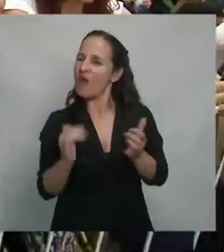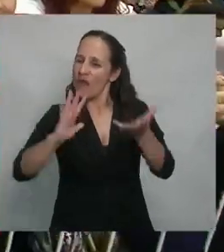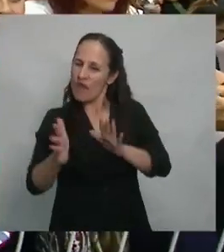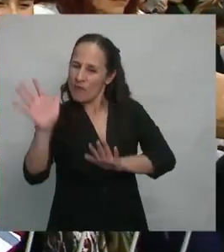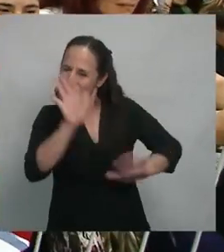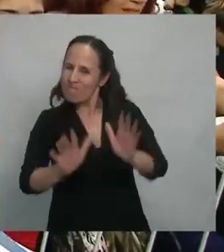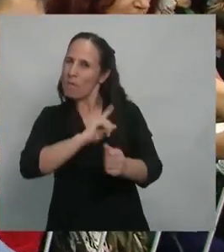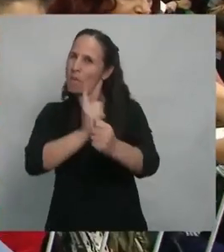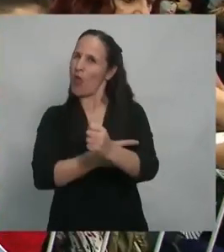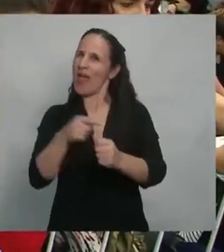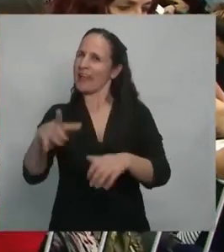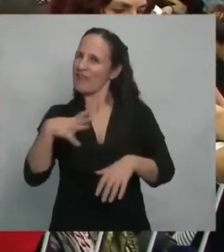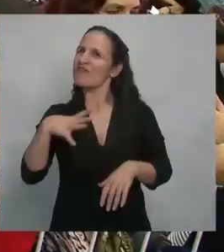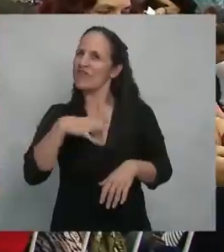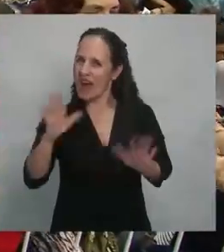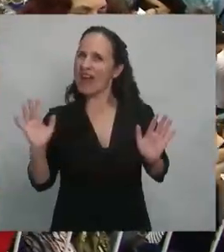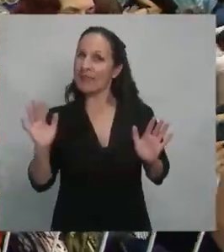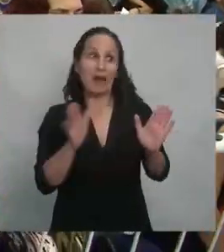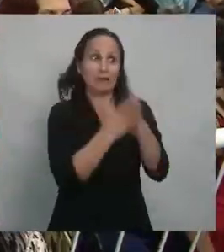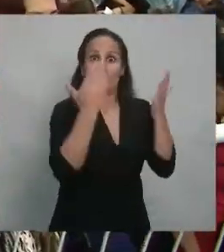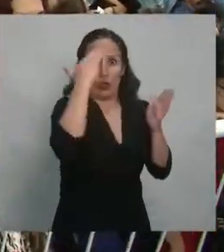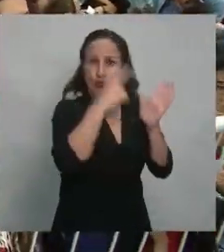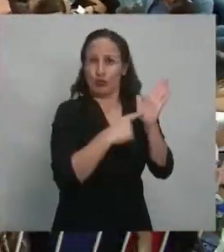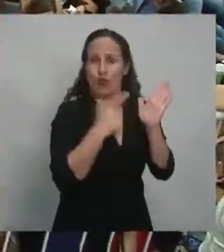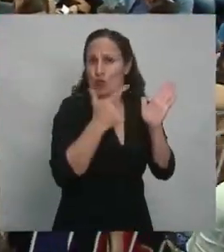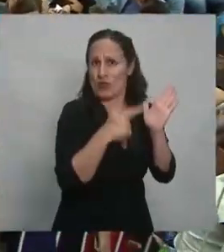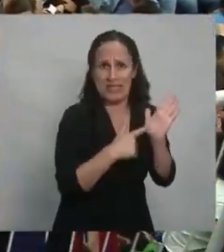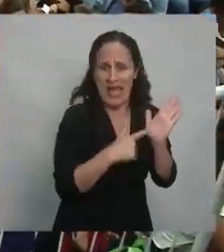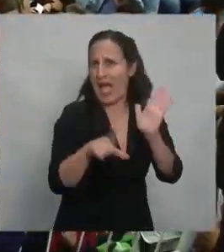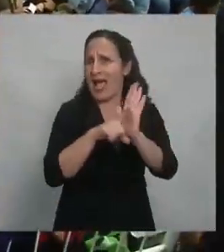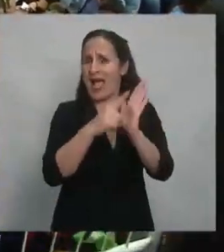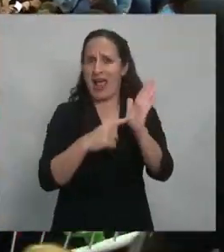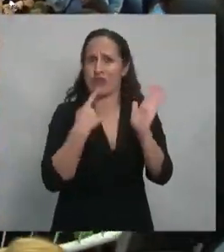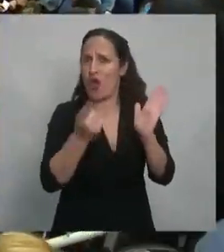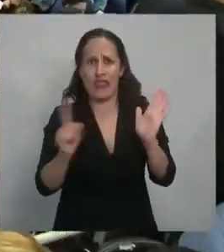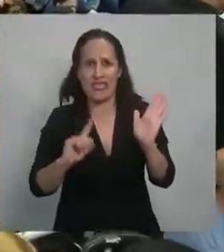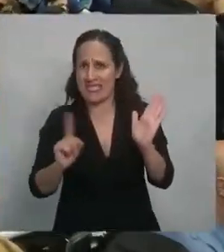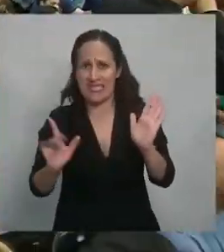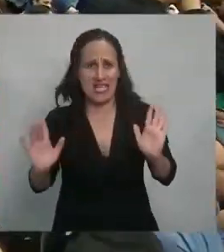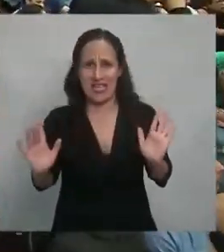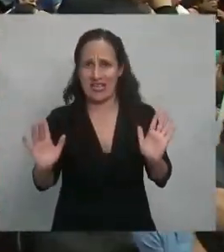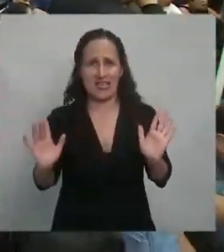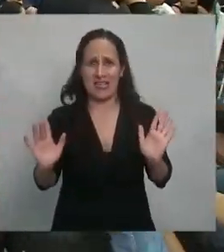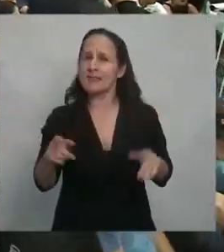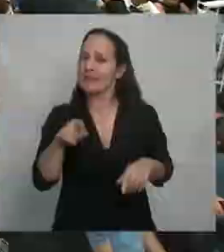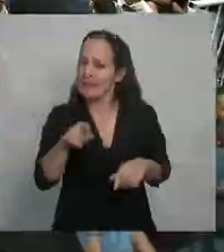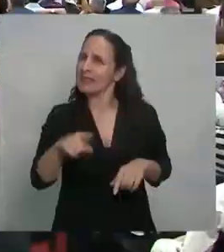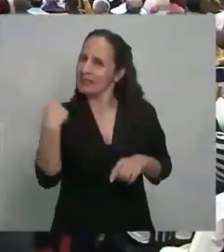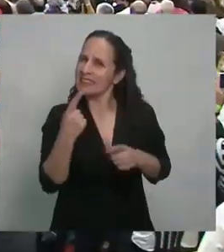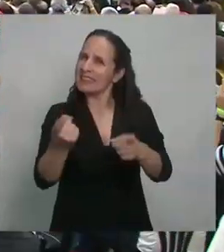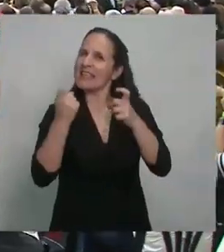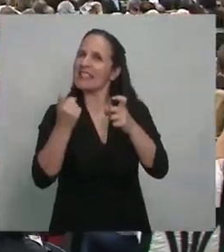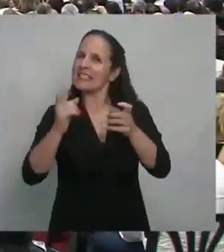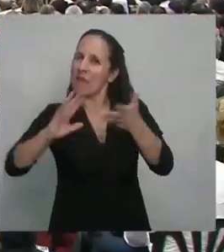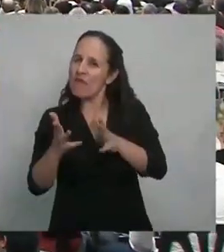que no está reflejada ni en la constitución ni en la regulación. Es necesario que esa estructura